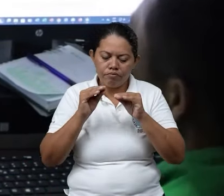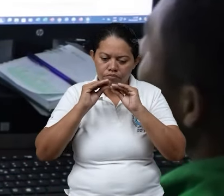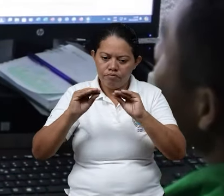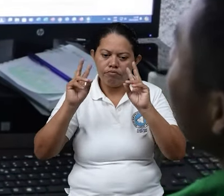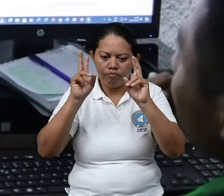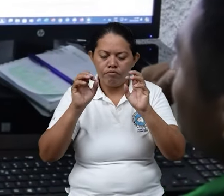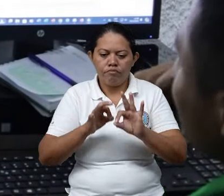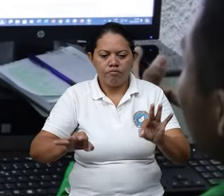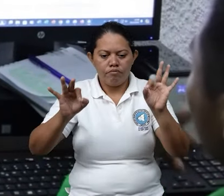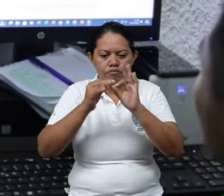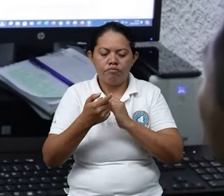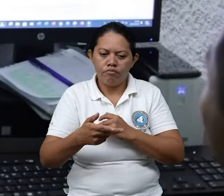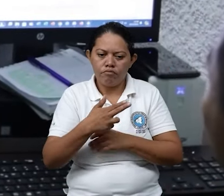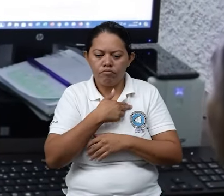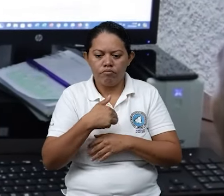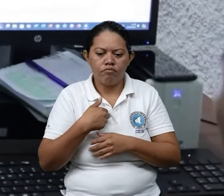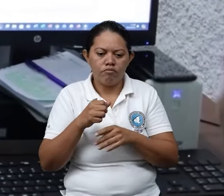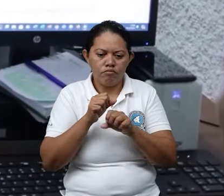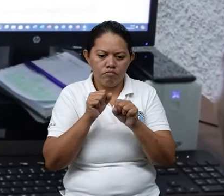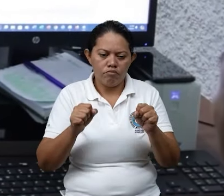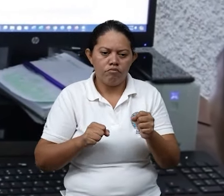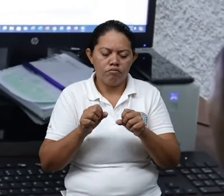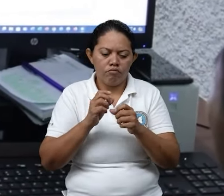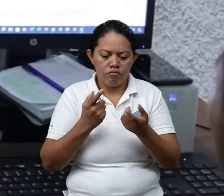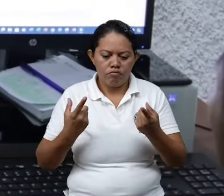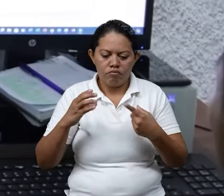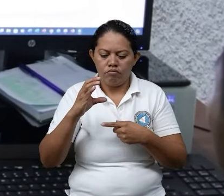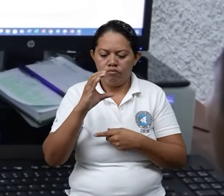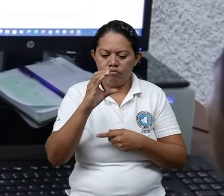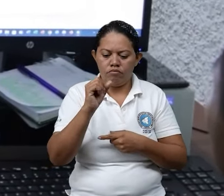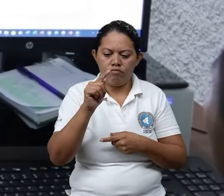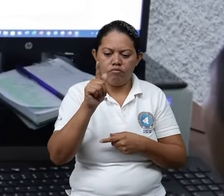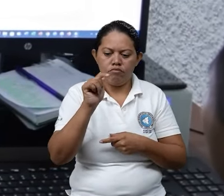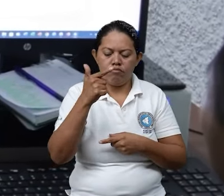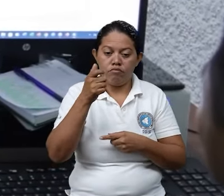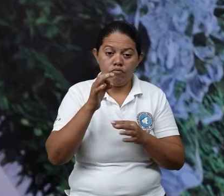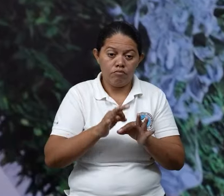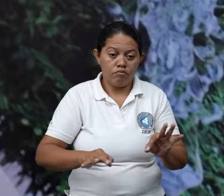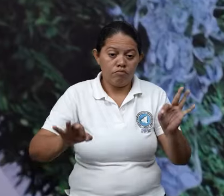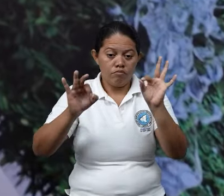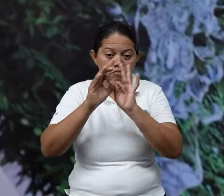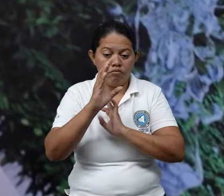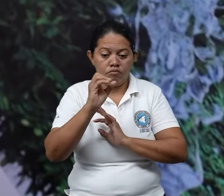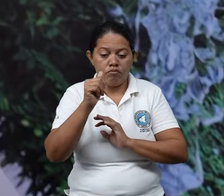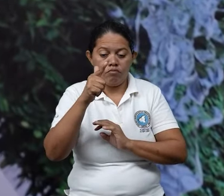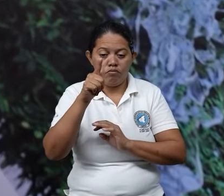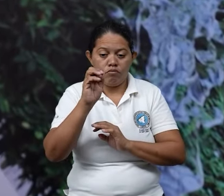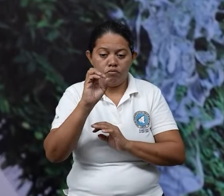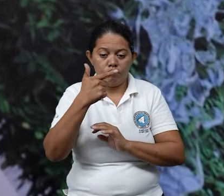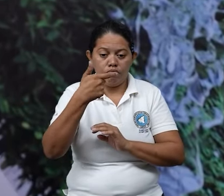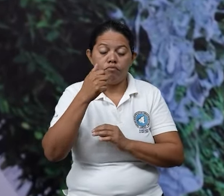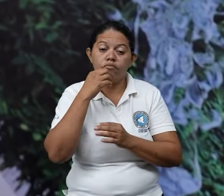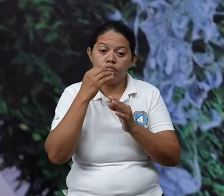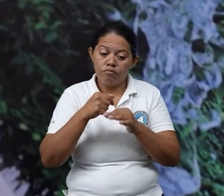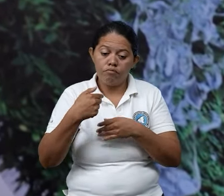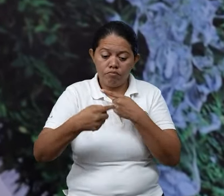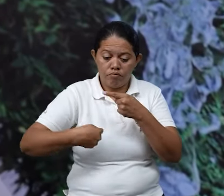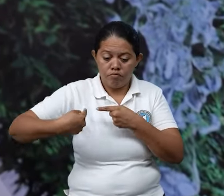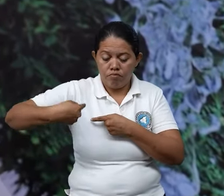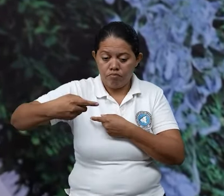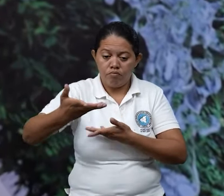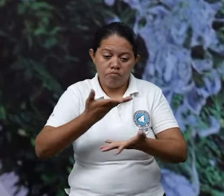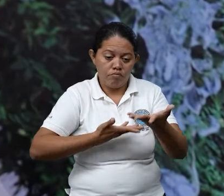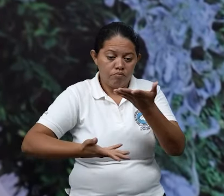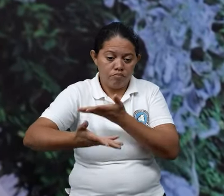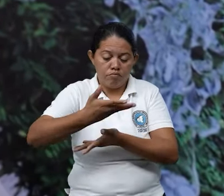tema Ahorita en lo que es en el curso de cartografía es un curso importante para nosotros ¿verdad? Porque el día del día nos